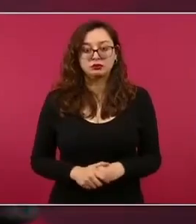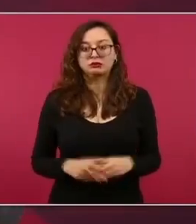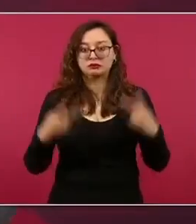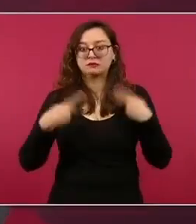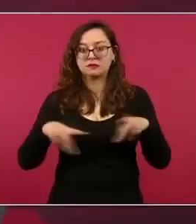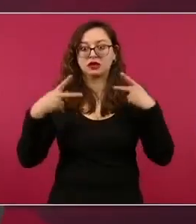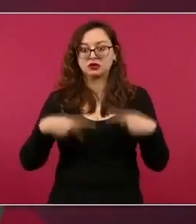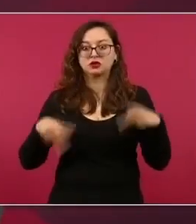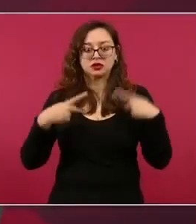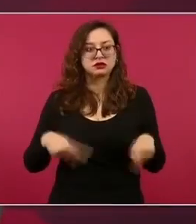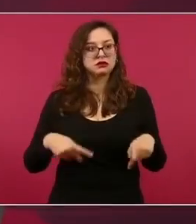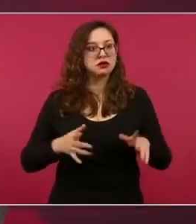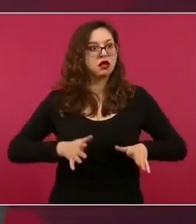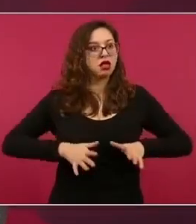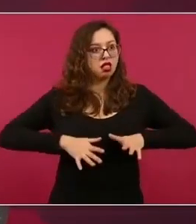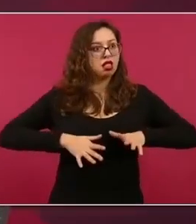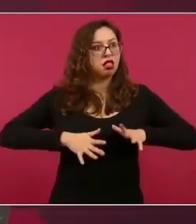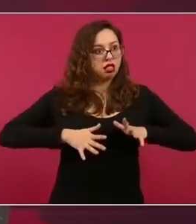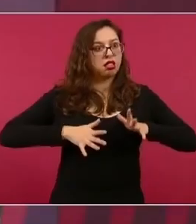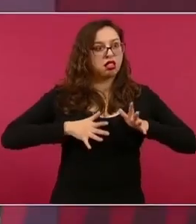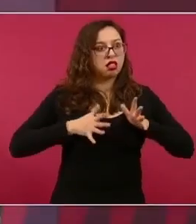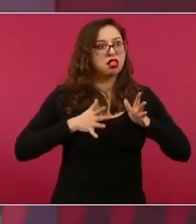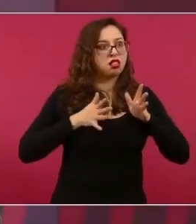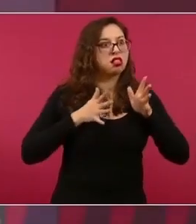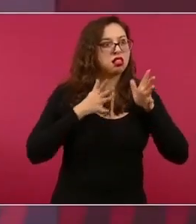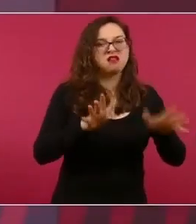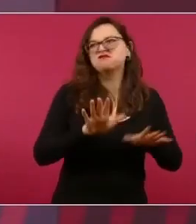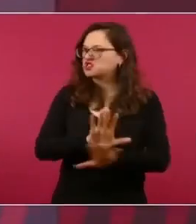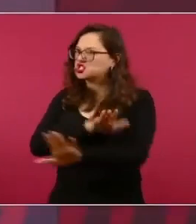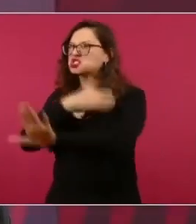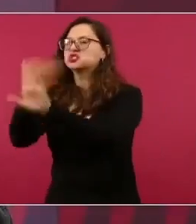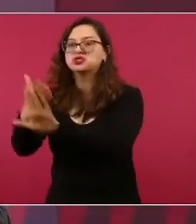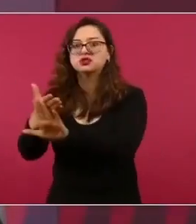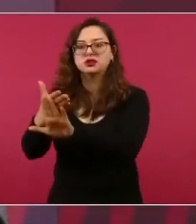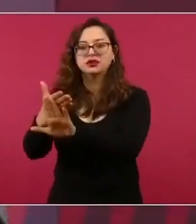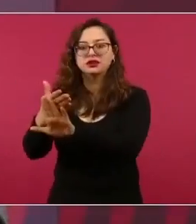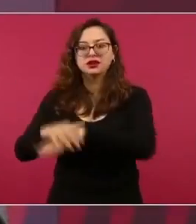Perú o eso.